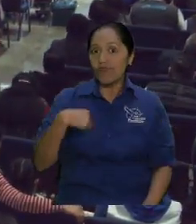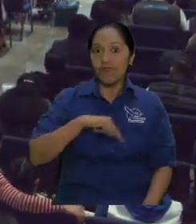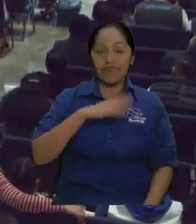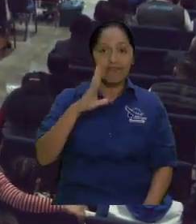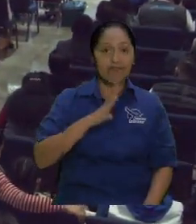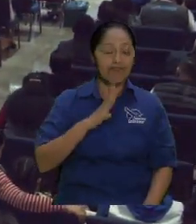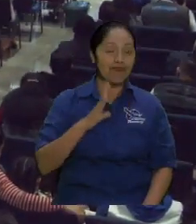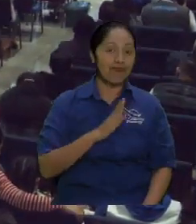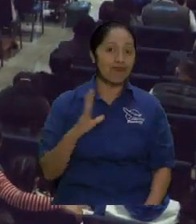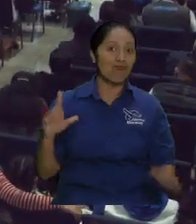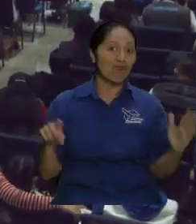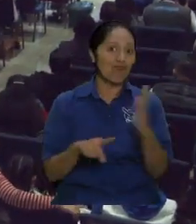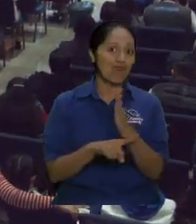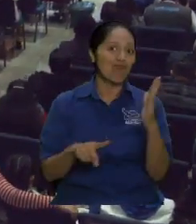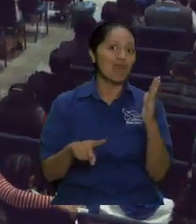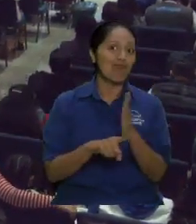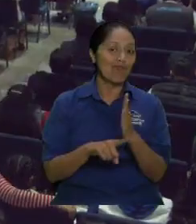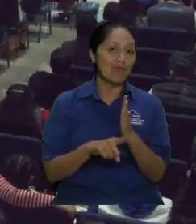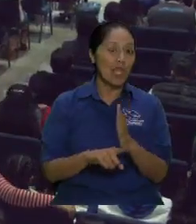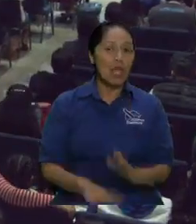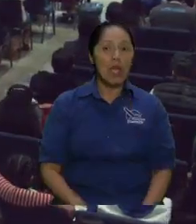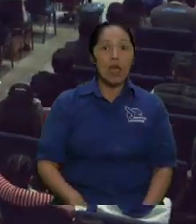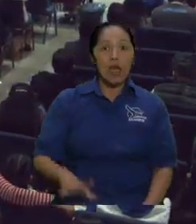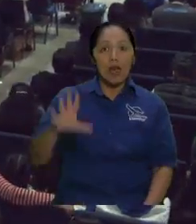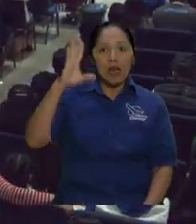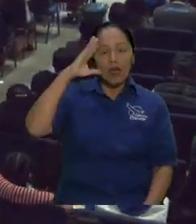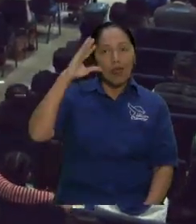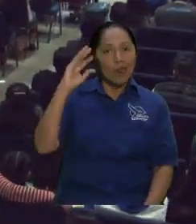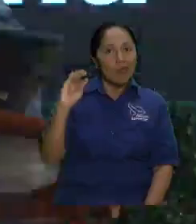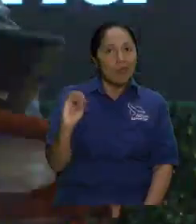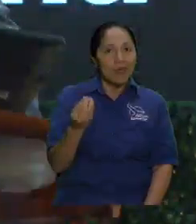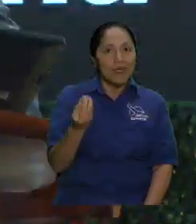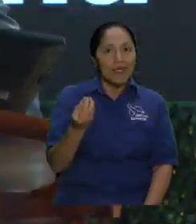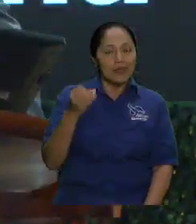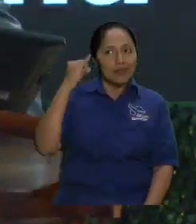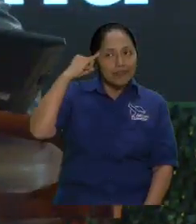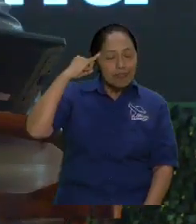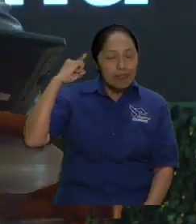el que no come es obvio que se va a debilitar y puede fallecer.